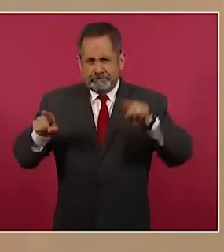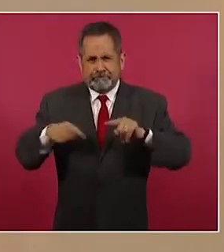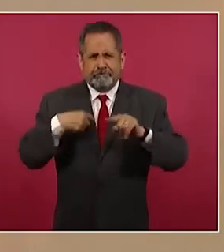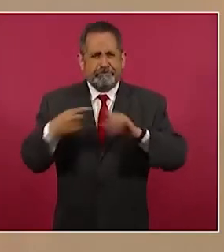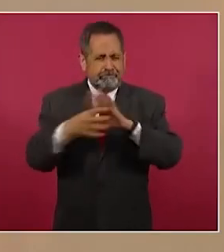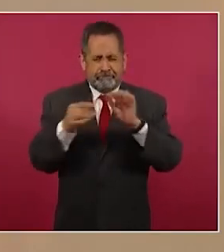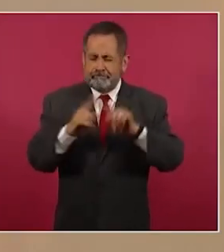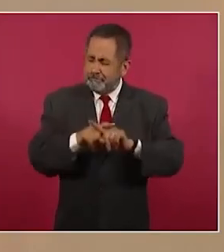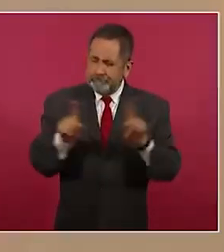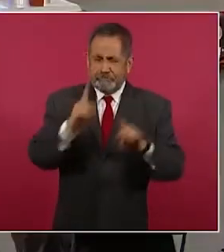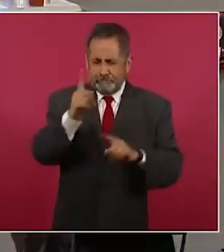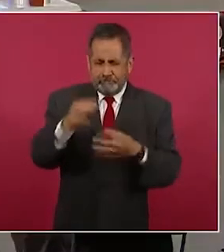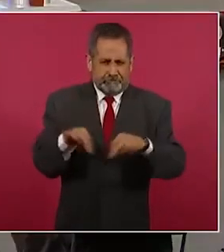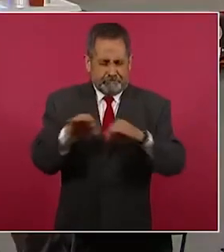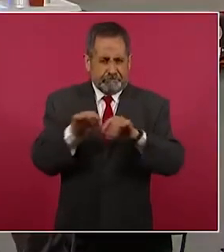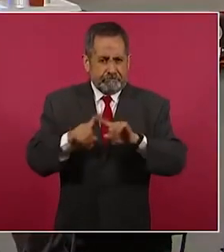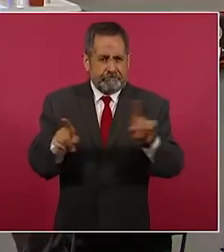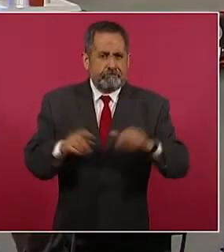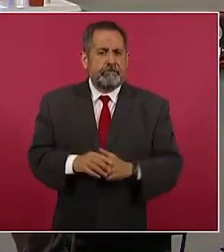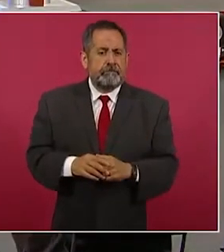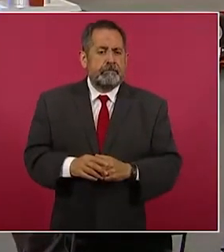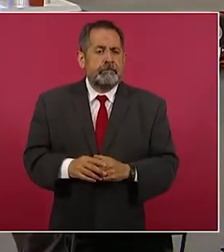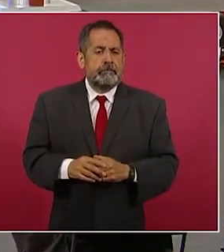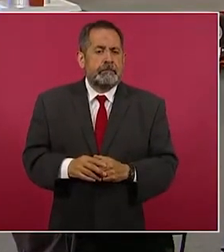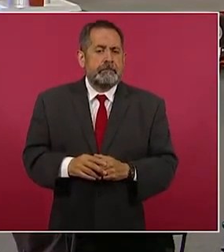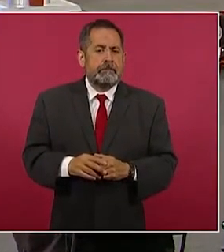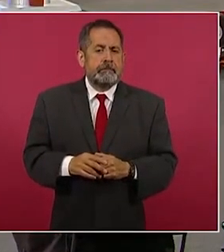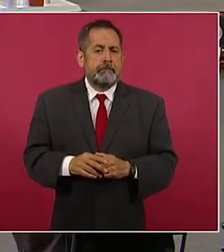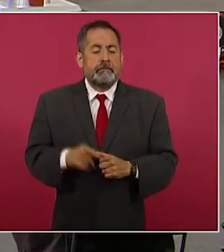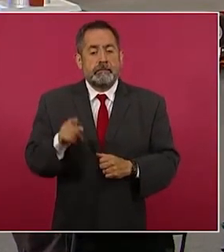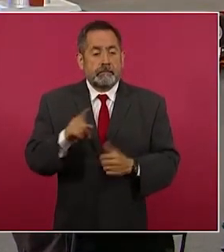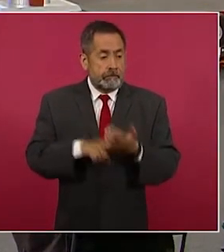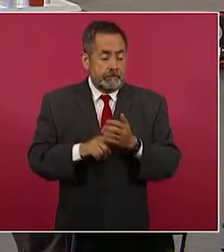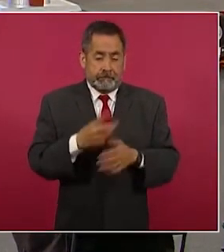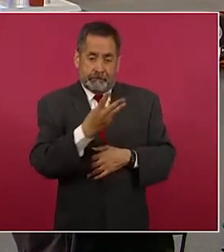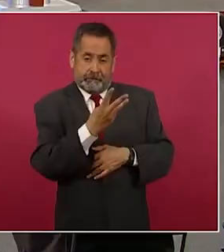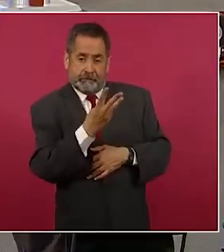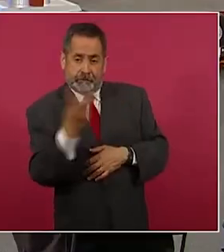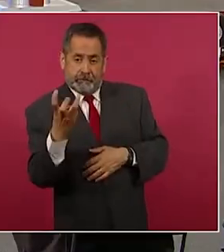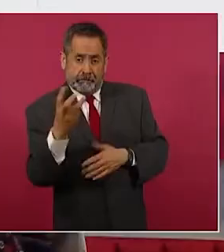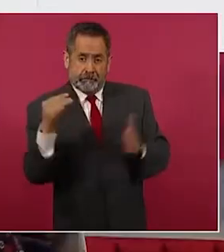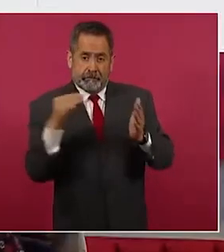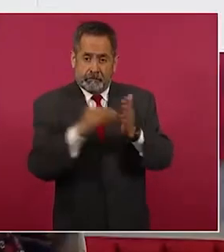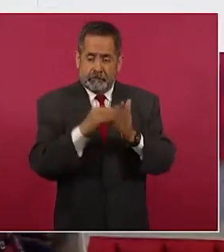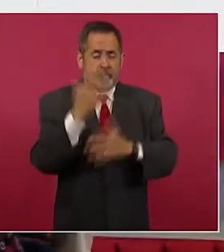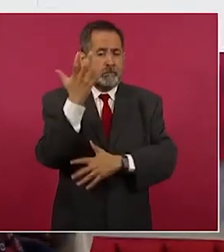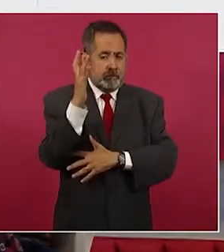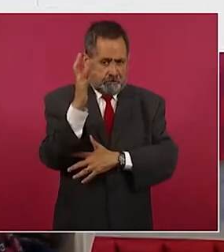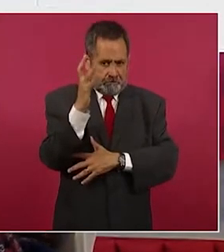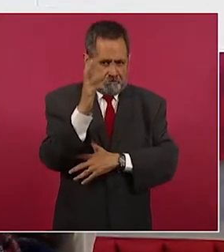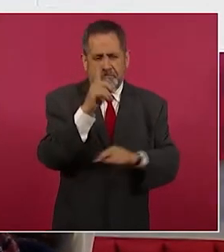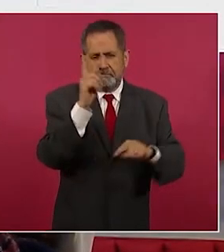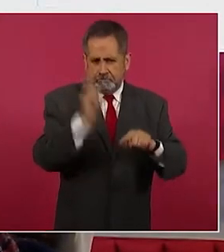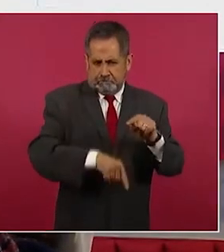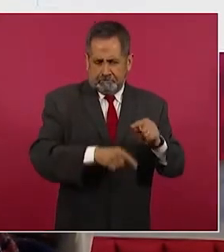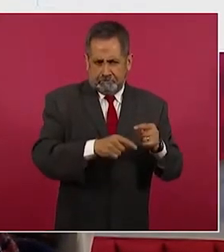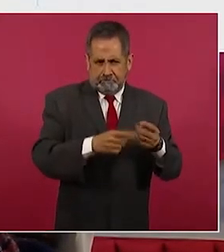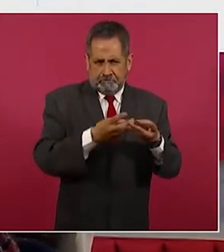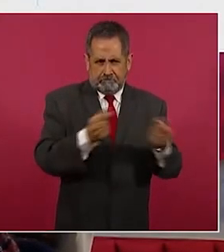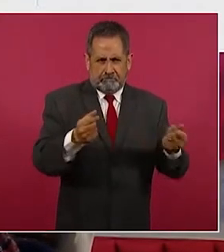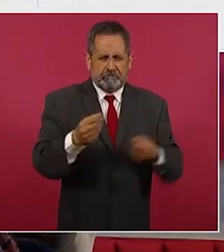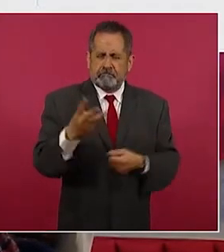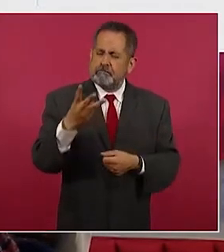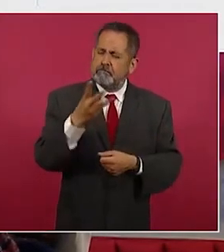rato comentaba una diferencia importante. Ahí hablamos de 300 mil árboles porque estamos hablando sólo de 300